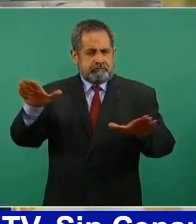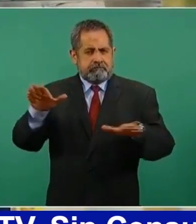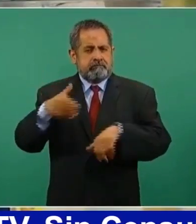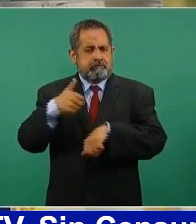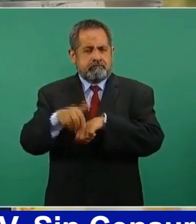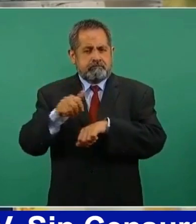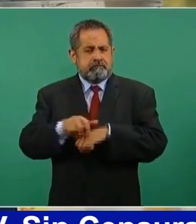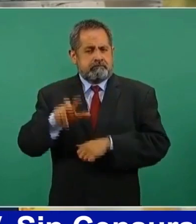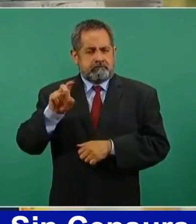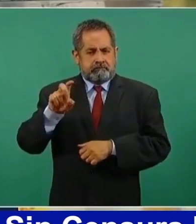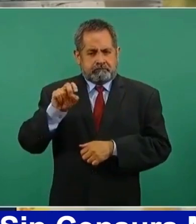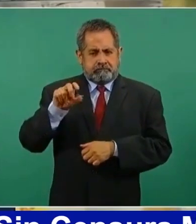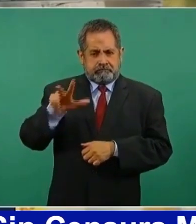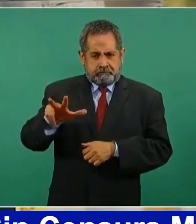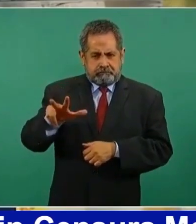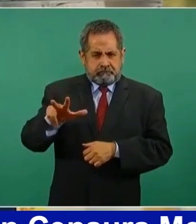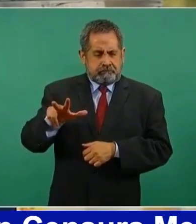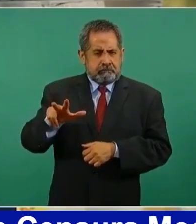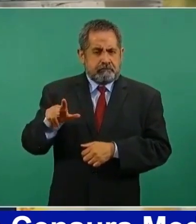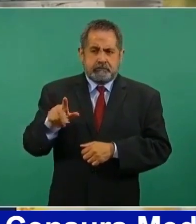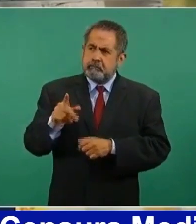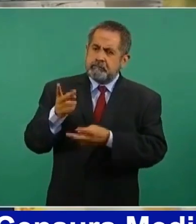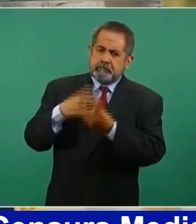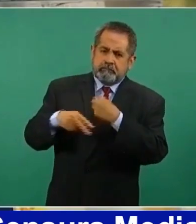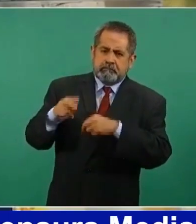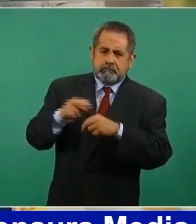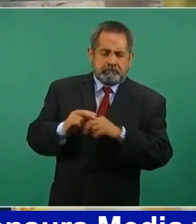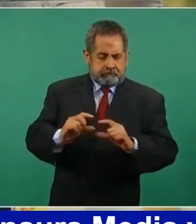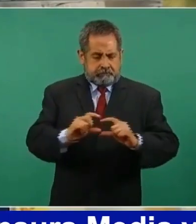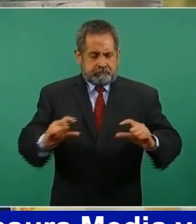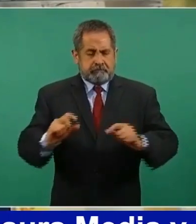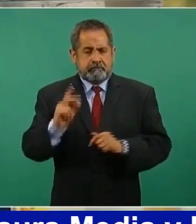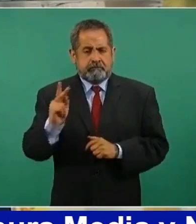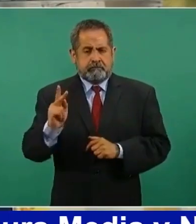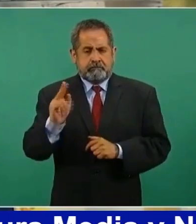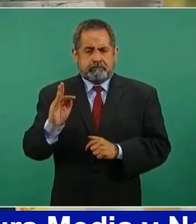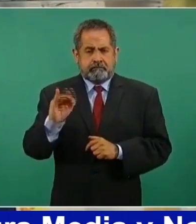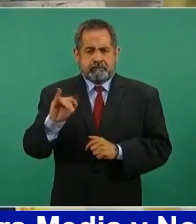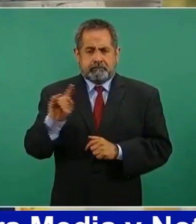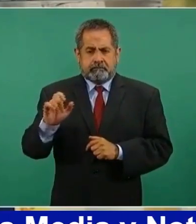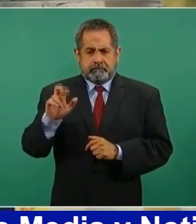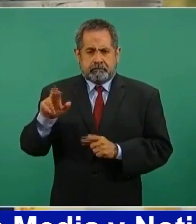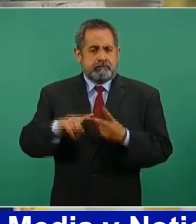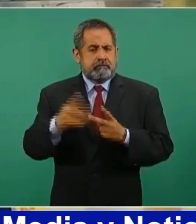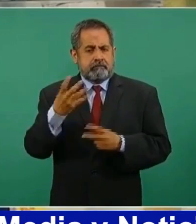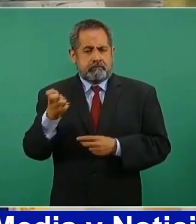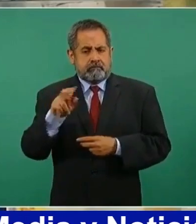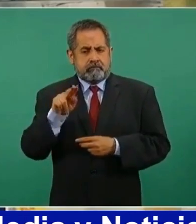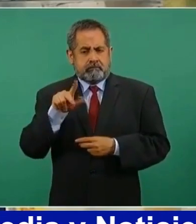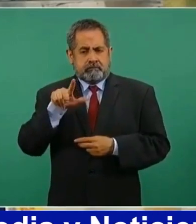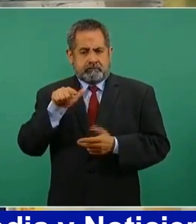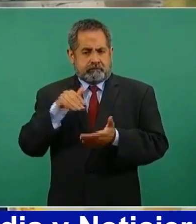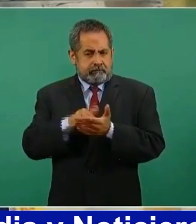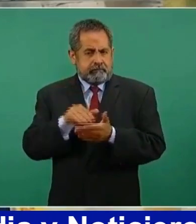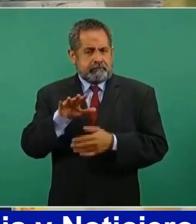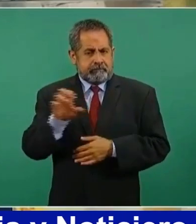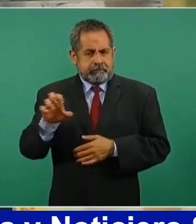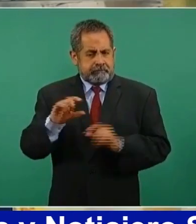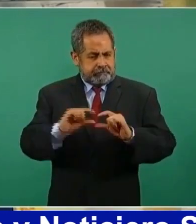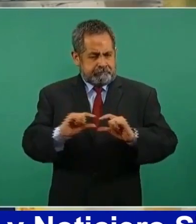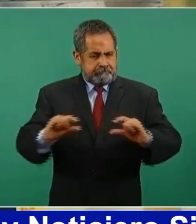38, vienen dosis de Pfizer, 487 mil 500